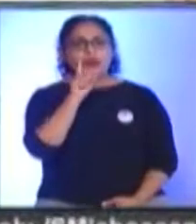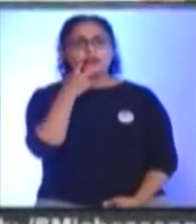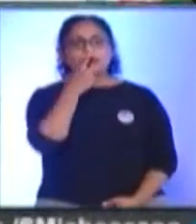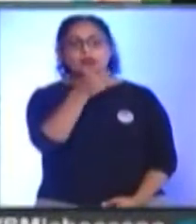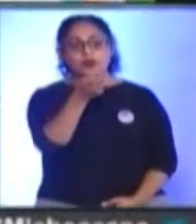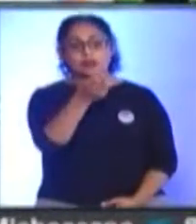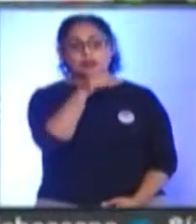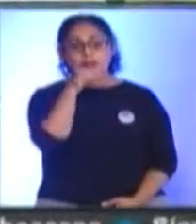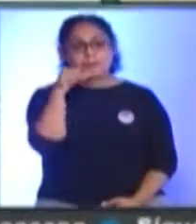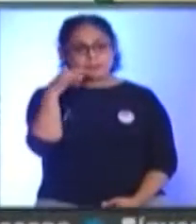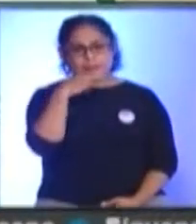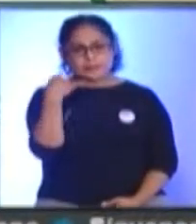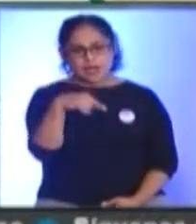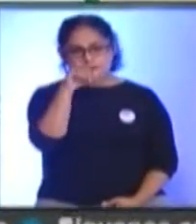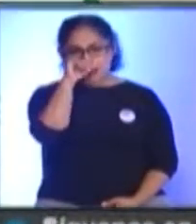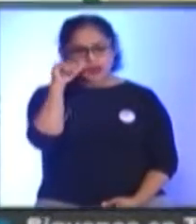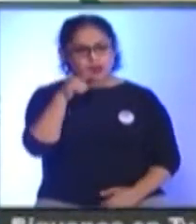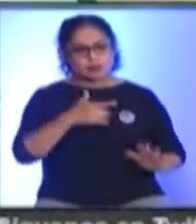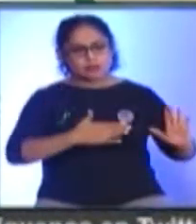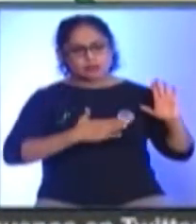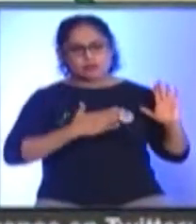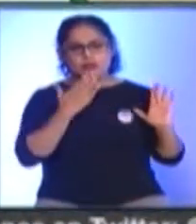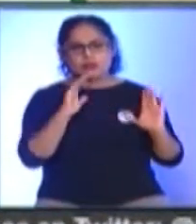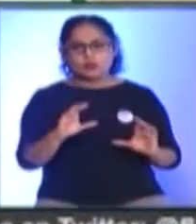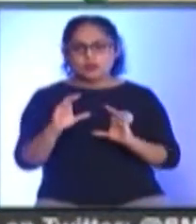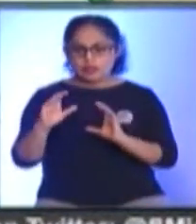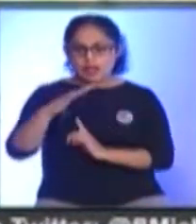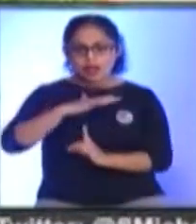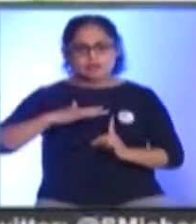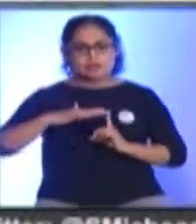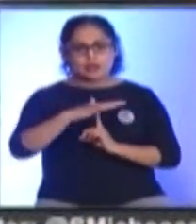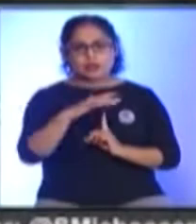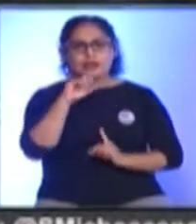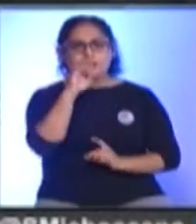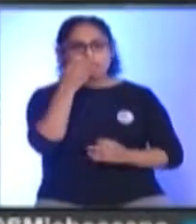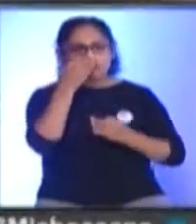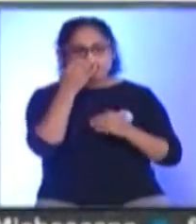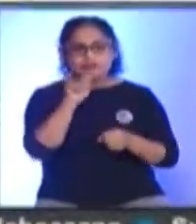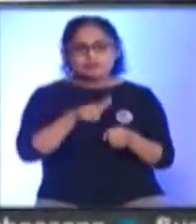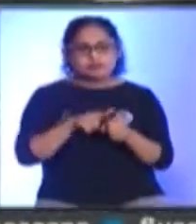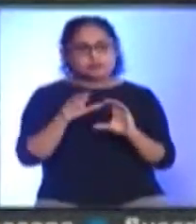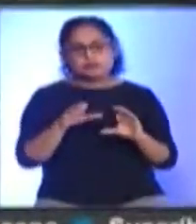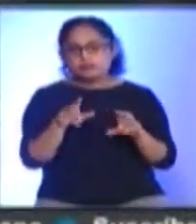este parque Sigue comprometido A contribuir Con el medio ambiente Y a la conservación De la fauna Hemos tratado tratado Hemos